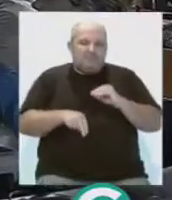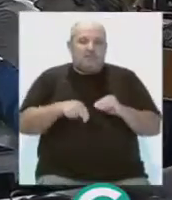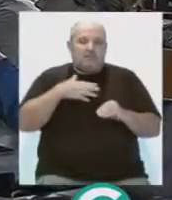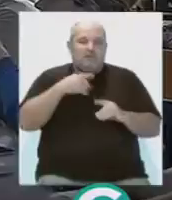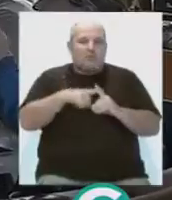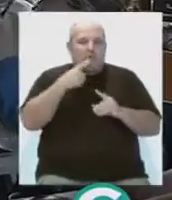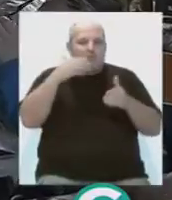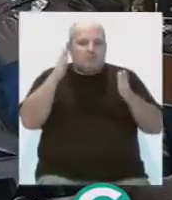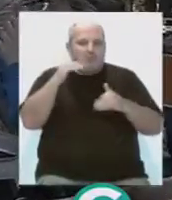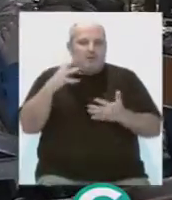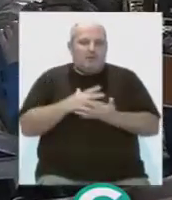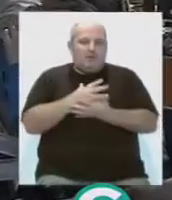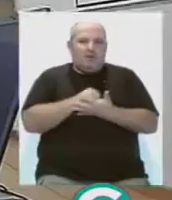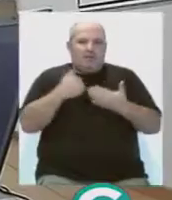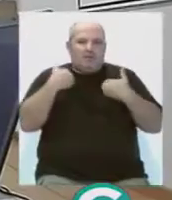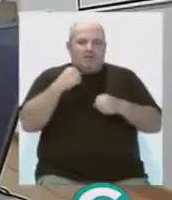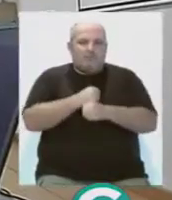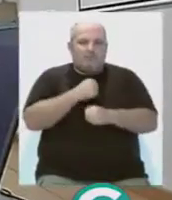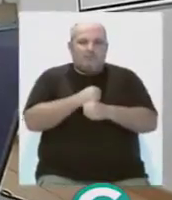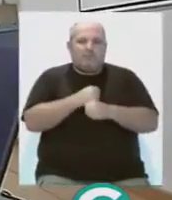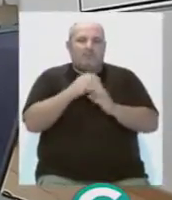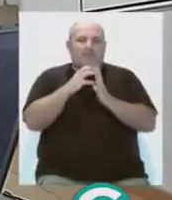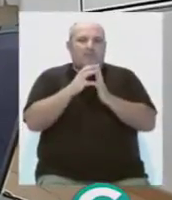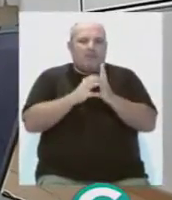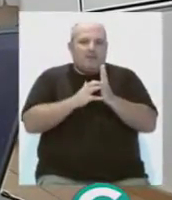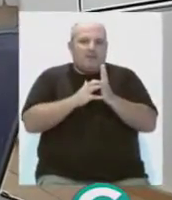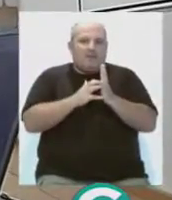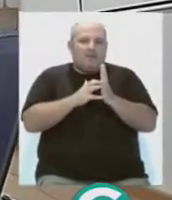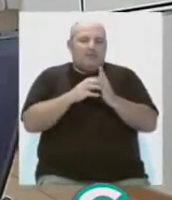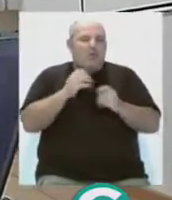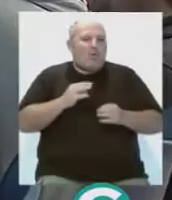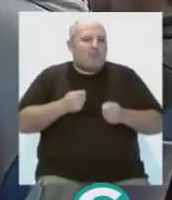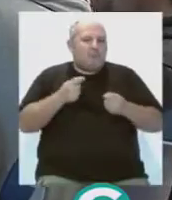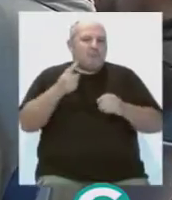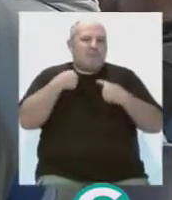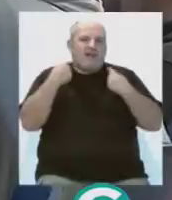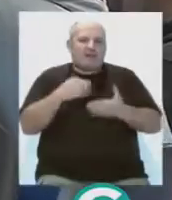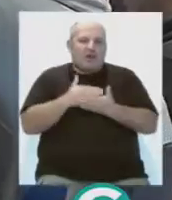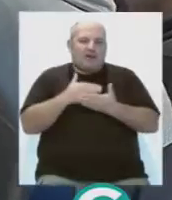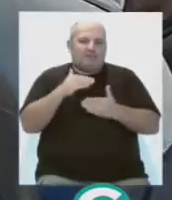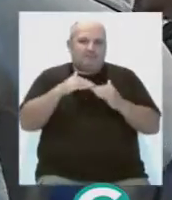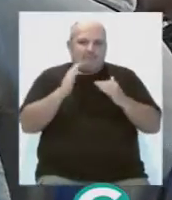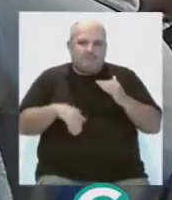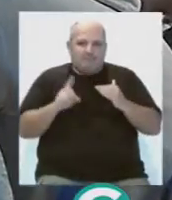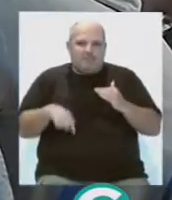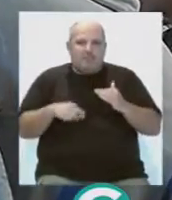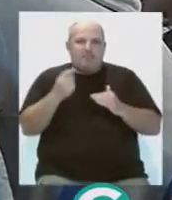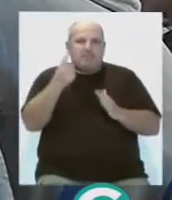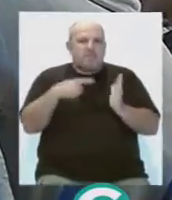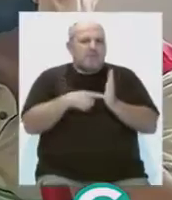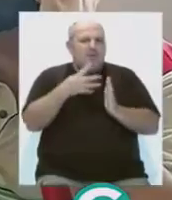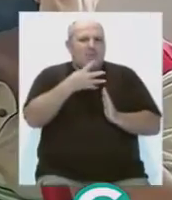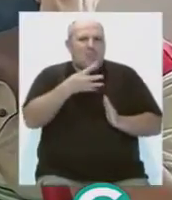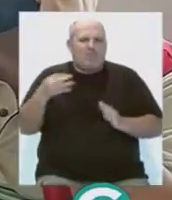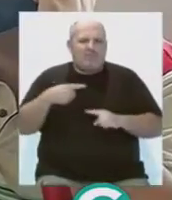la entidad presta ayuda para encontrar empleo, reducir el consumo energético en el hogar o evitar el fracaso escolar. Además, son más de 1.400